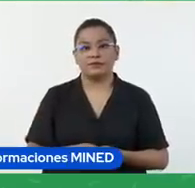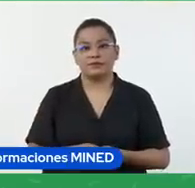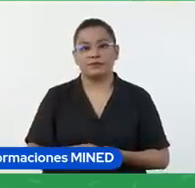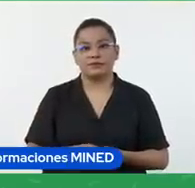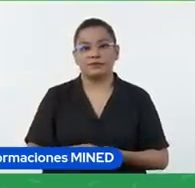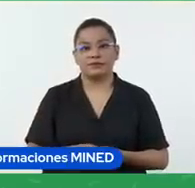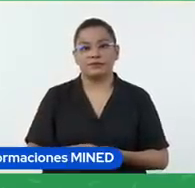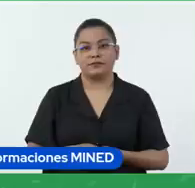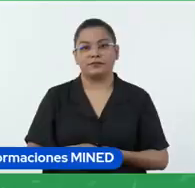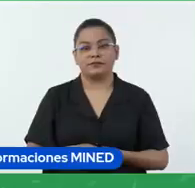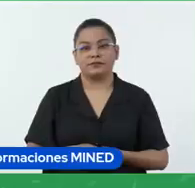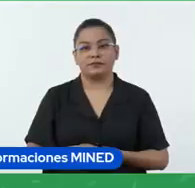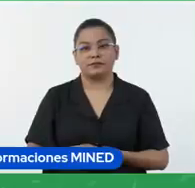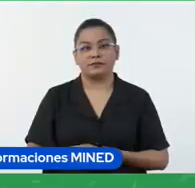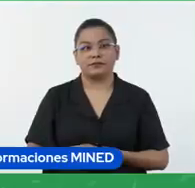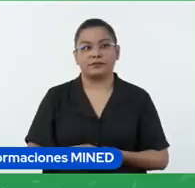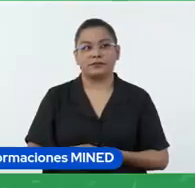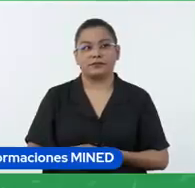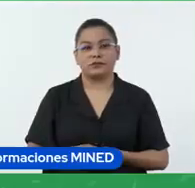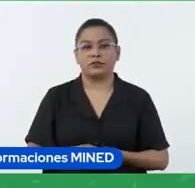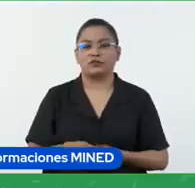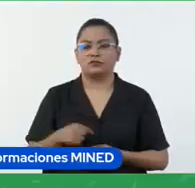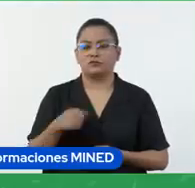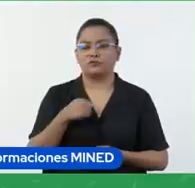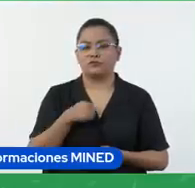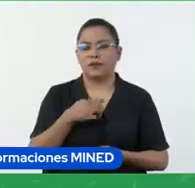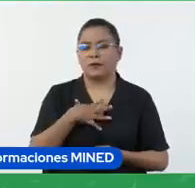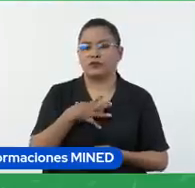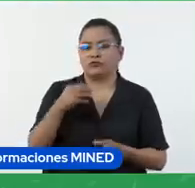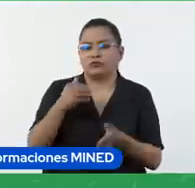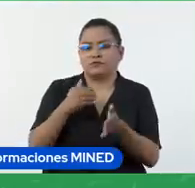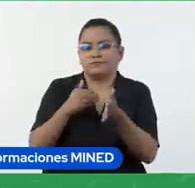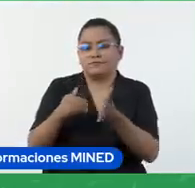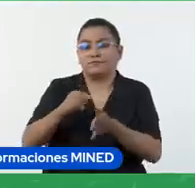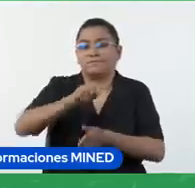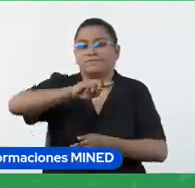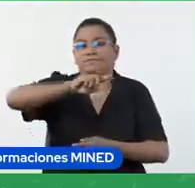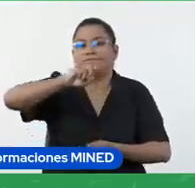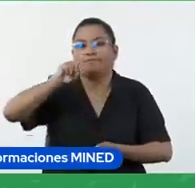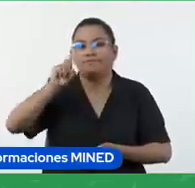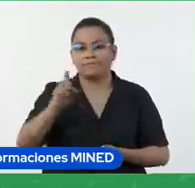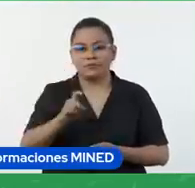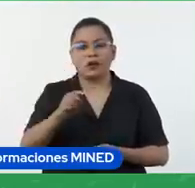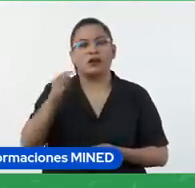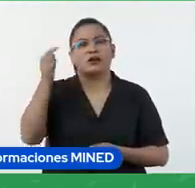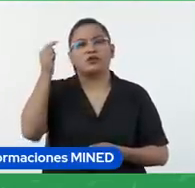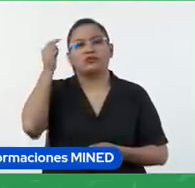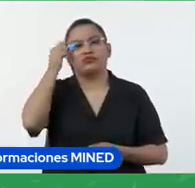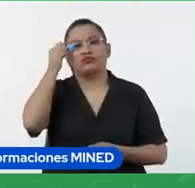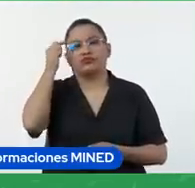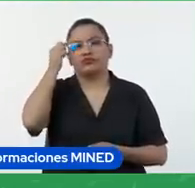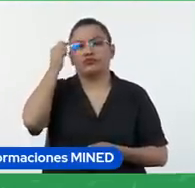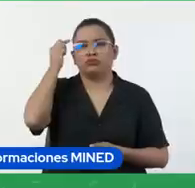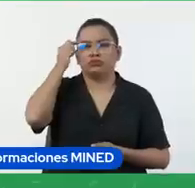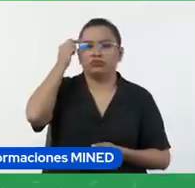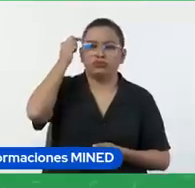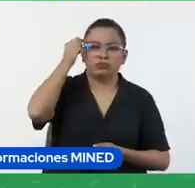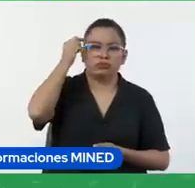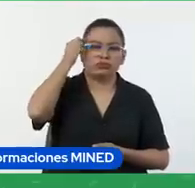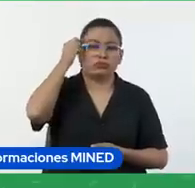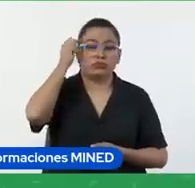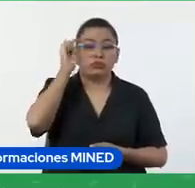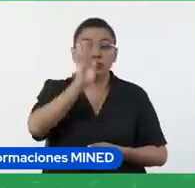Me gusta partir con una pregunta para que reflexionemos, para que cada uno pueda pensar en su práctica